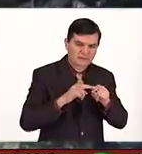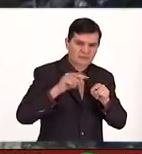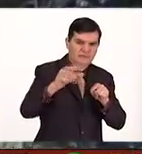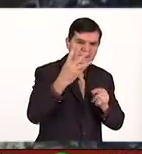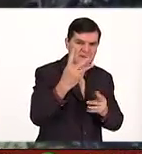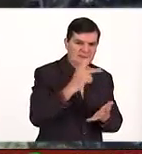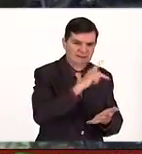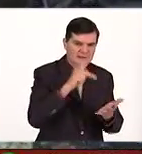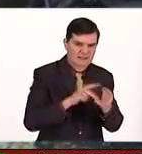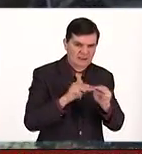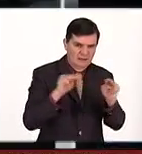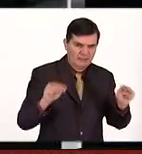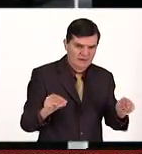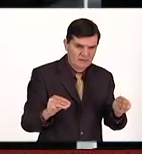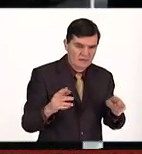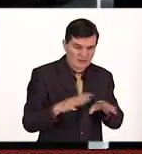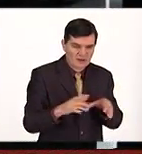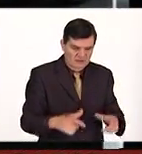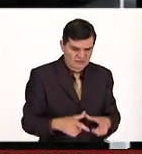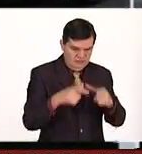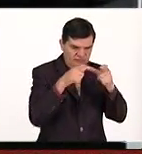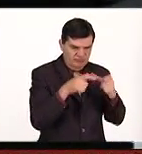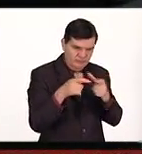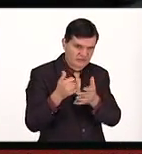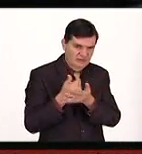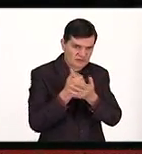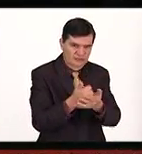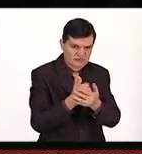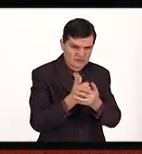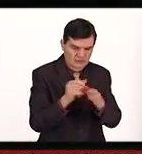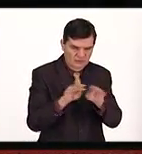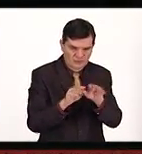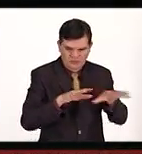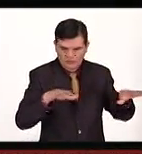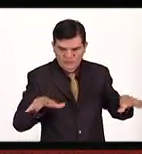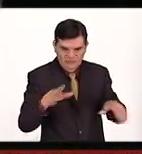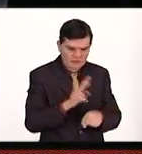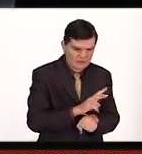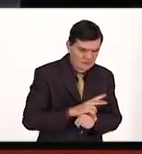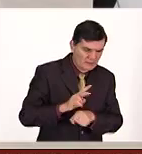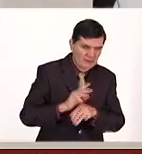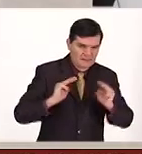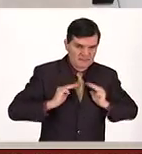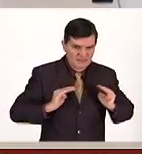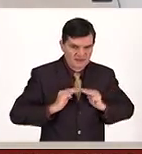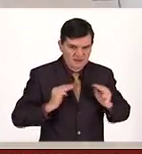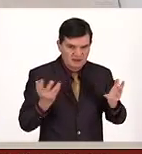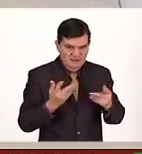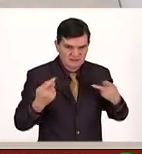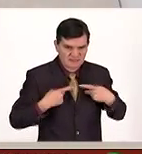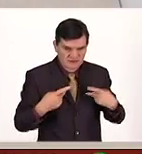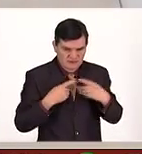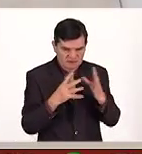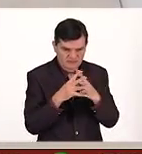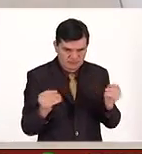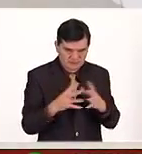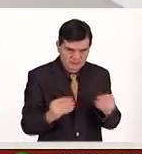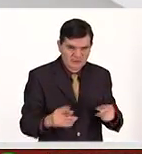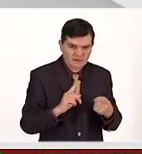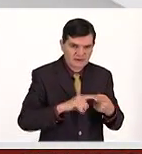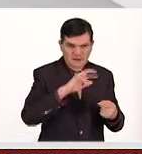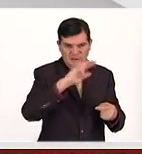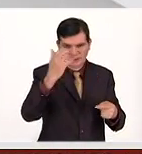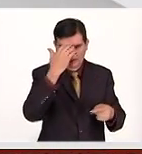3 kilómetros. Fue realizado con el objetivo de ayudar a cubrir las necesidades militares, buscar a personas desaparecidas,